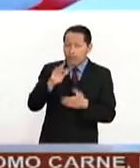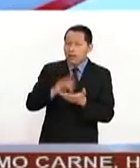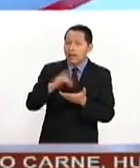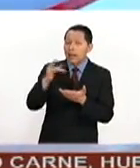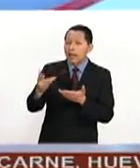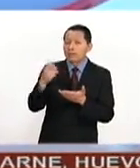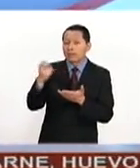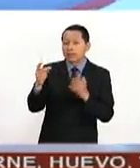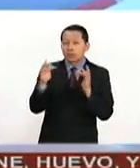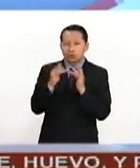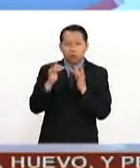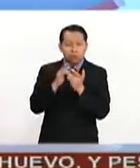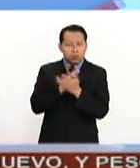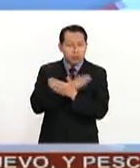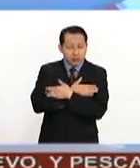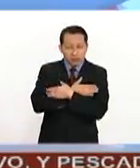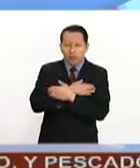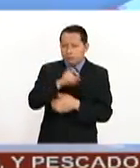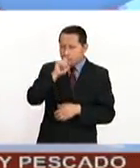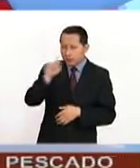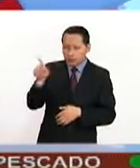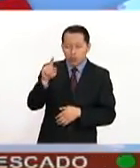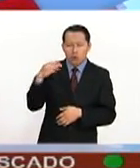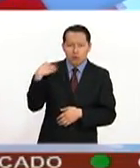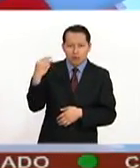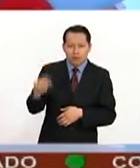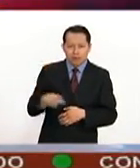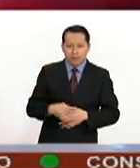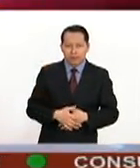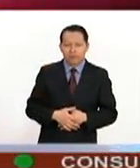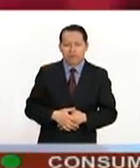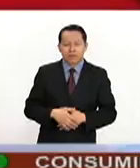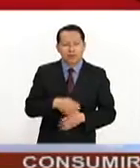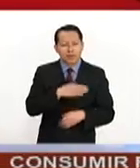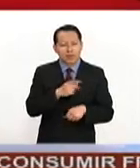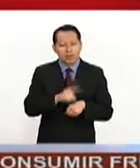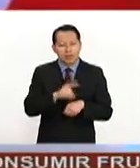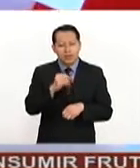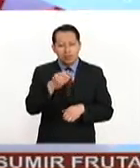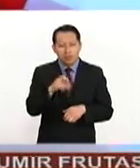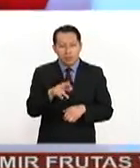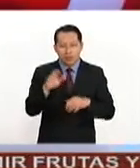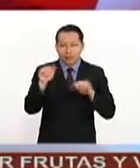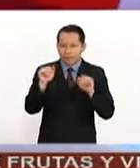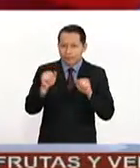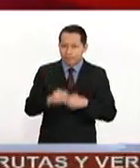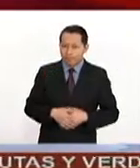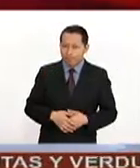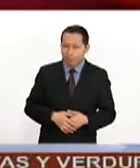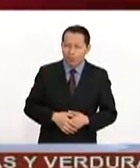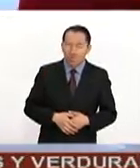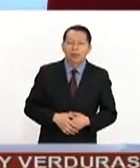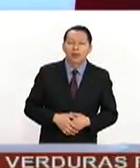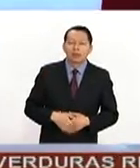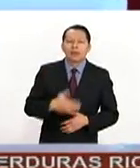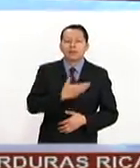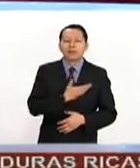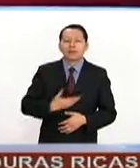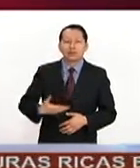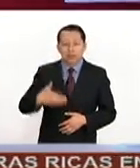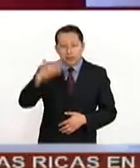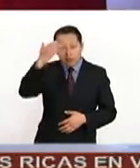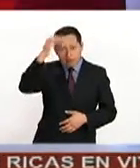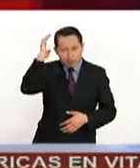este enlace, un fuerte abrazo hasta Washington. Buenos días, Omar. Hasta luego. El presidente